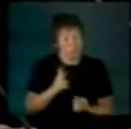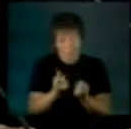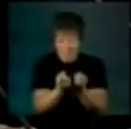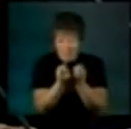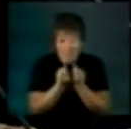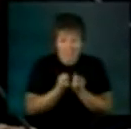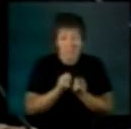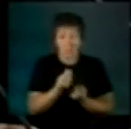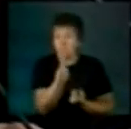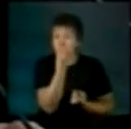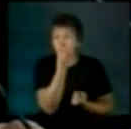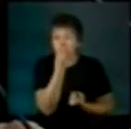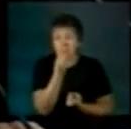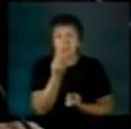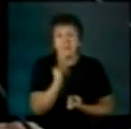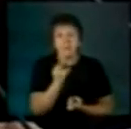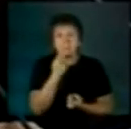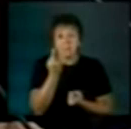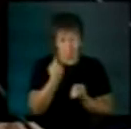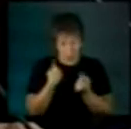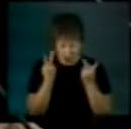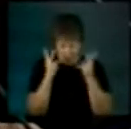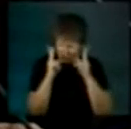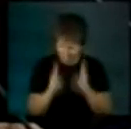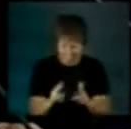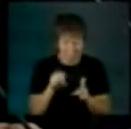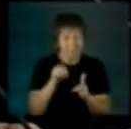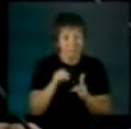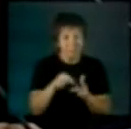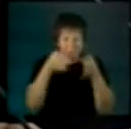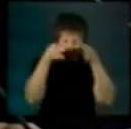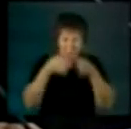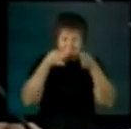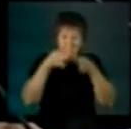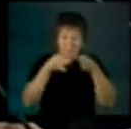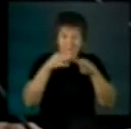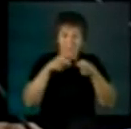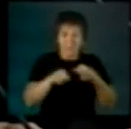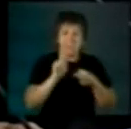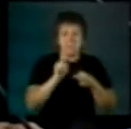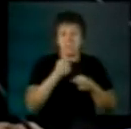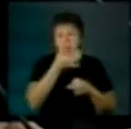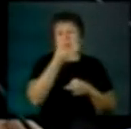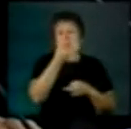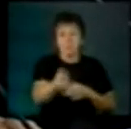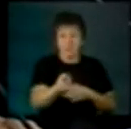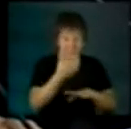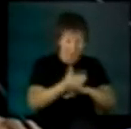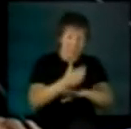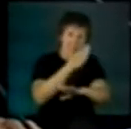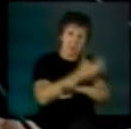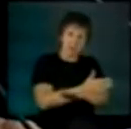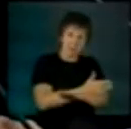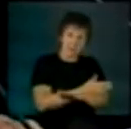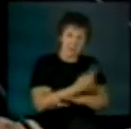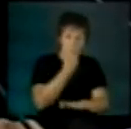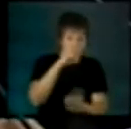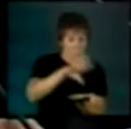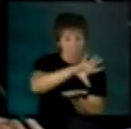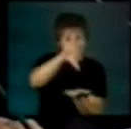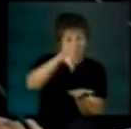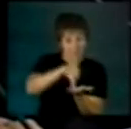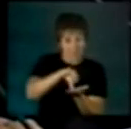para nosotros el capítulo central de una especialización que hemos dado en llamar el país